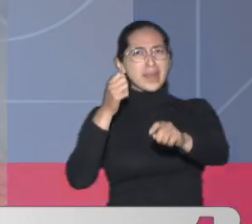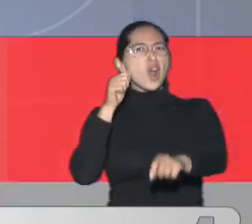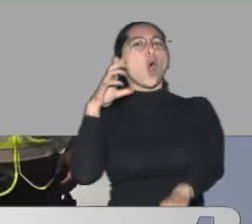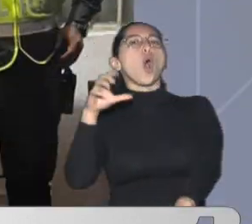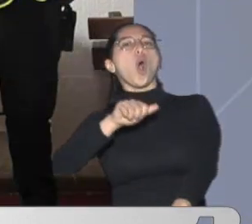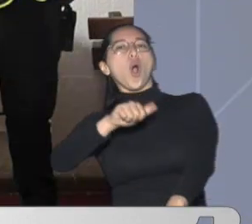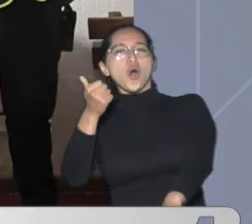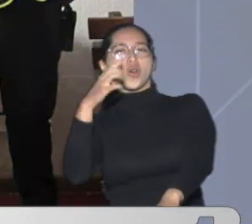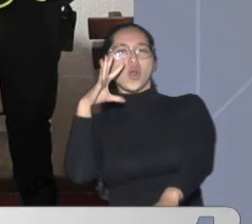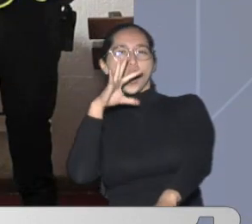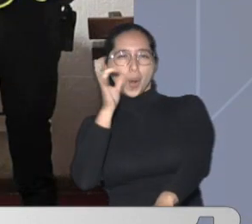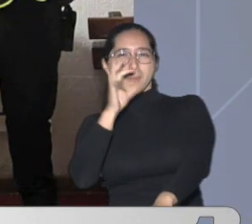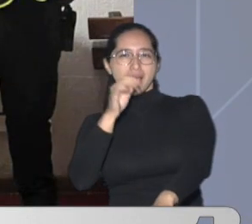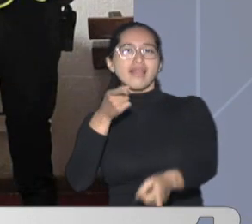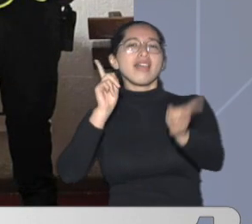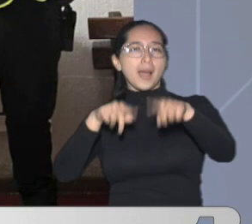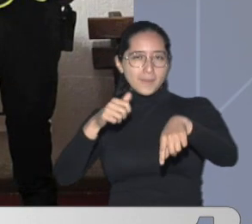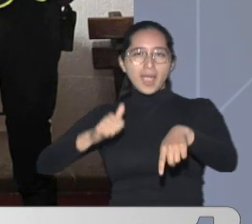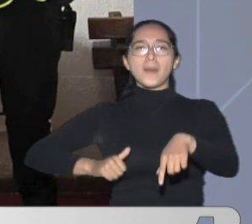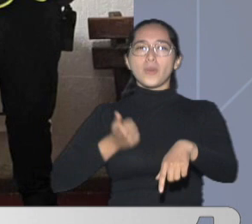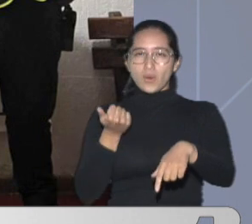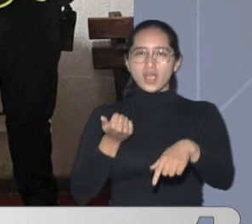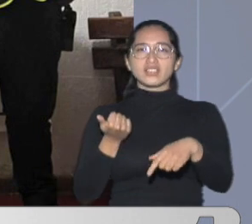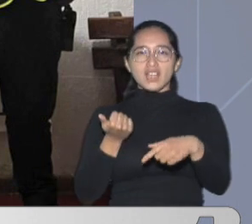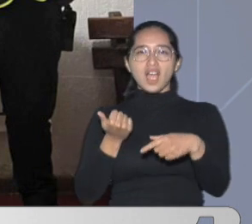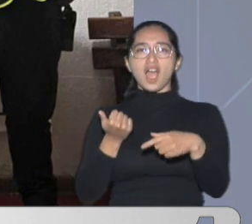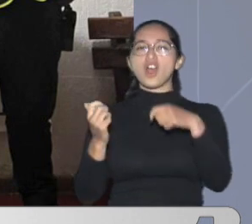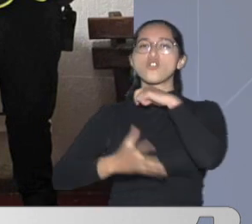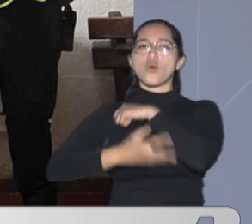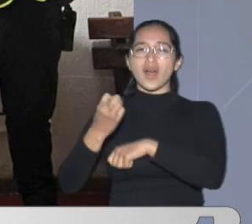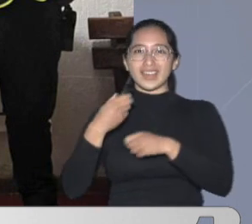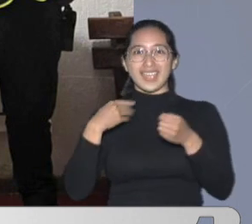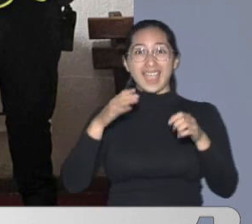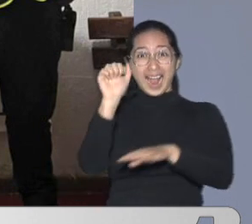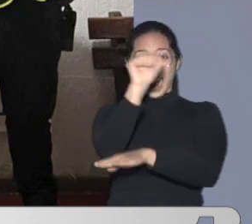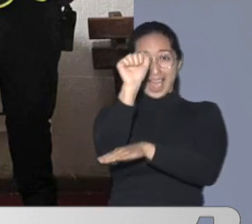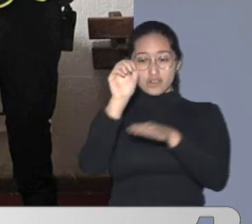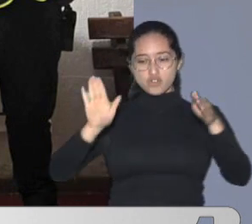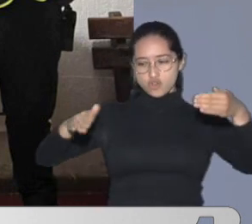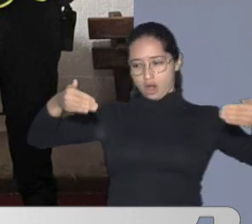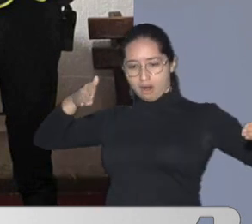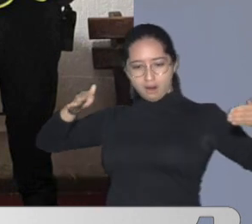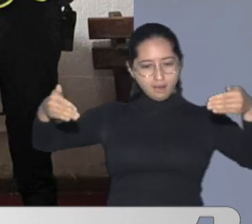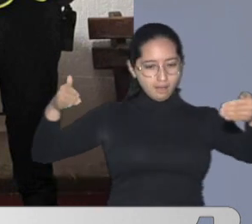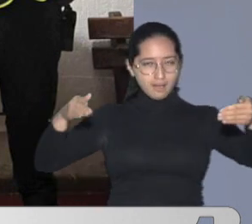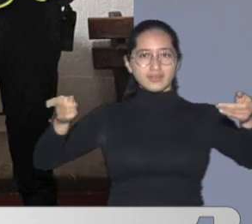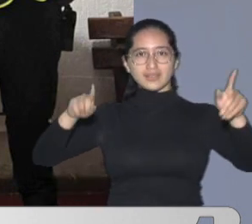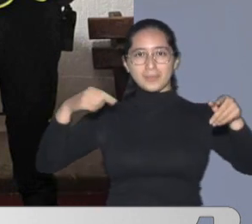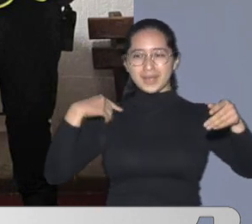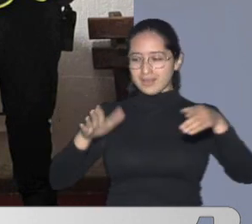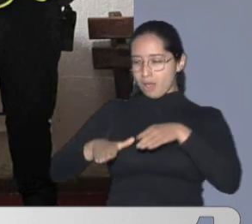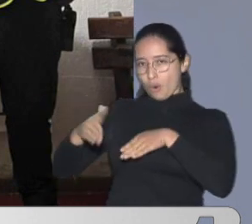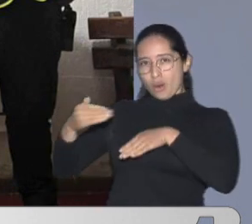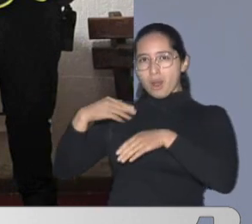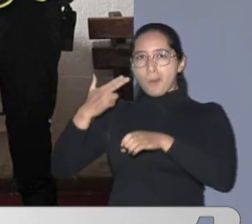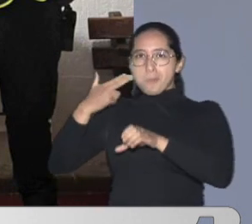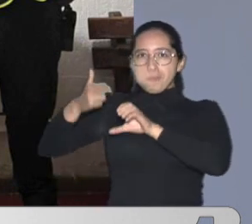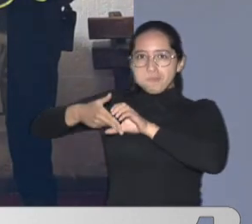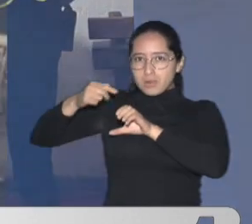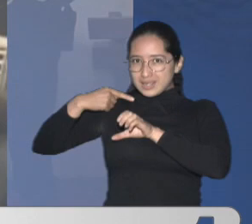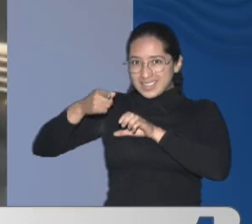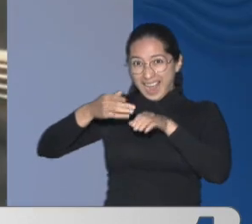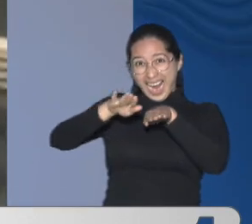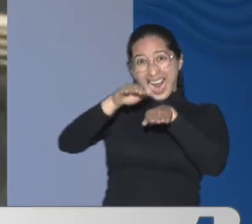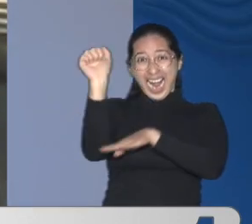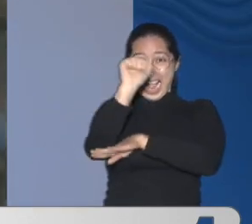Que también aprovecha Para robar algunos elementos Como los espejos Las tapas de las gasolinas De los vehículos El hombre fue identificado Por la